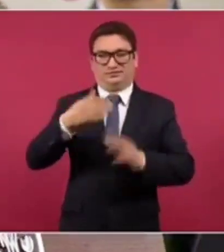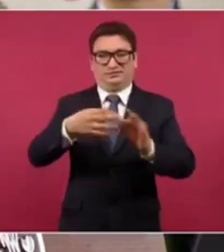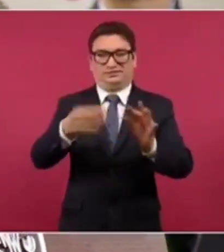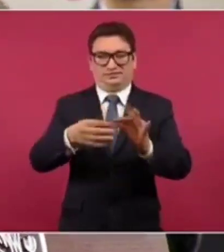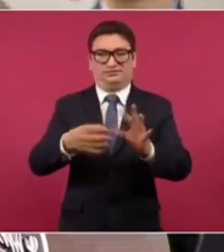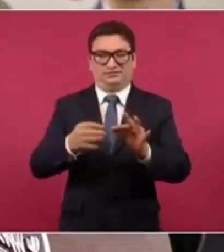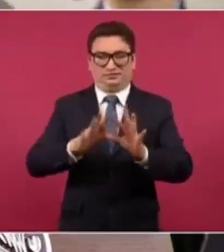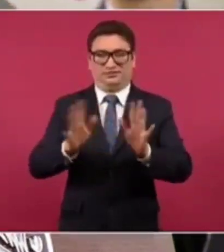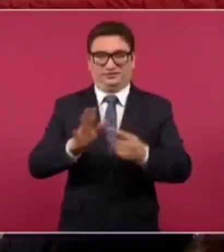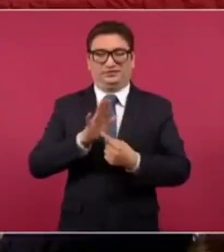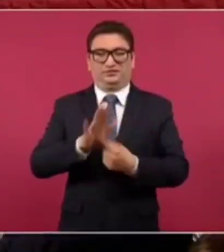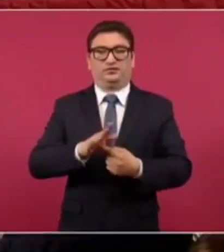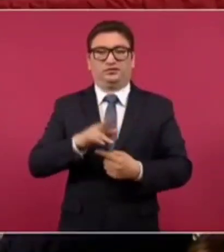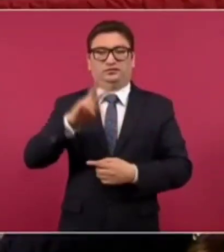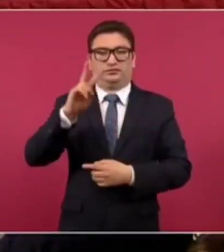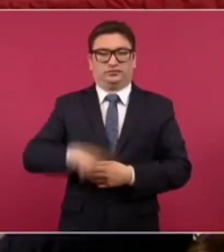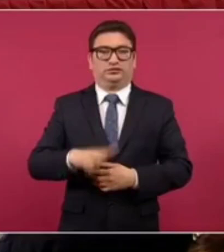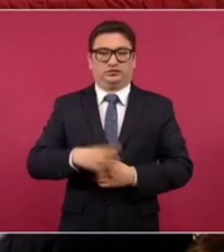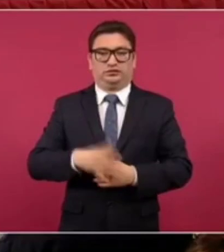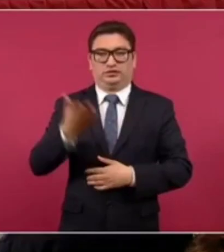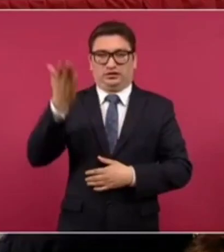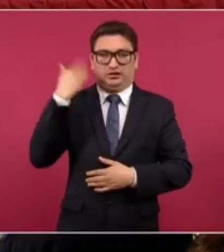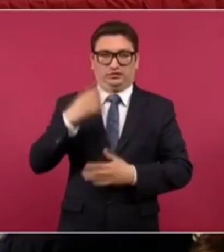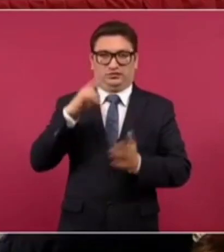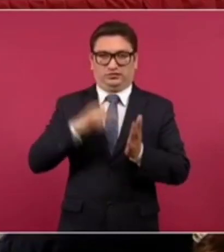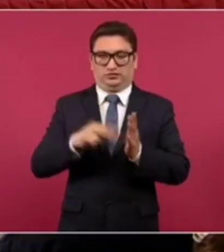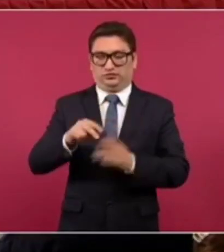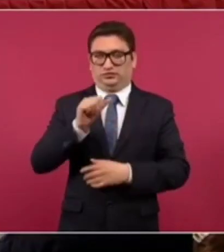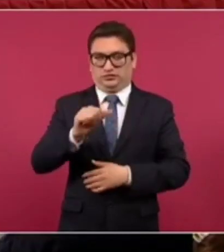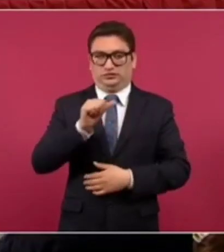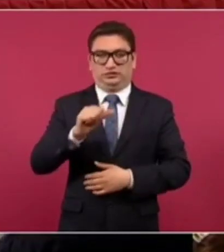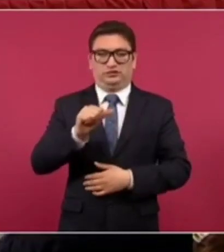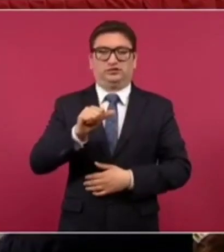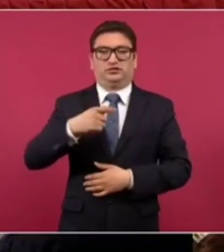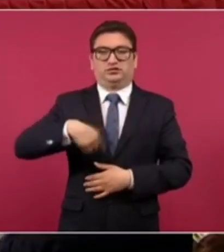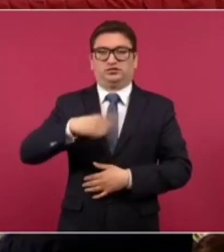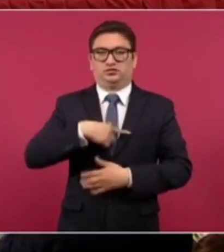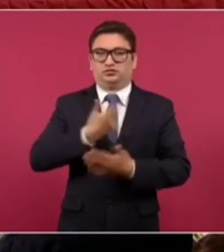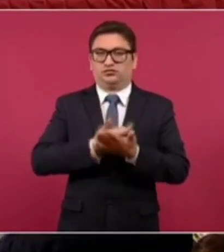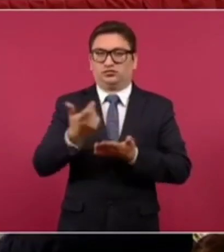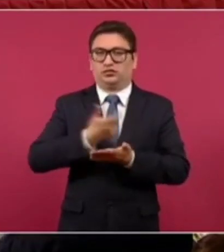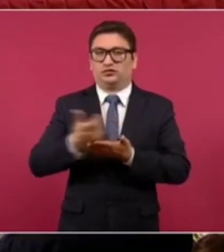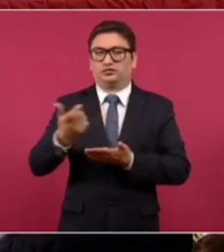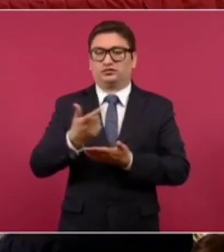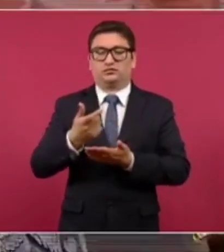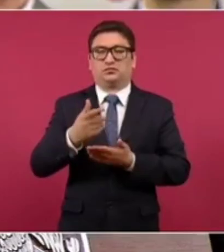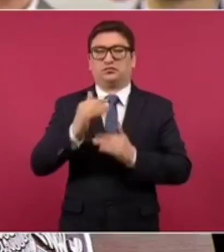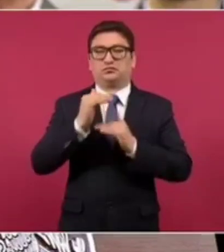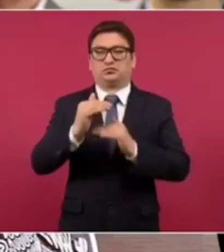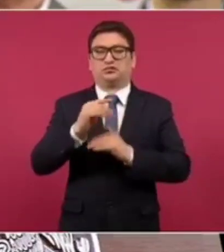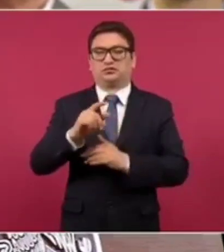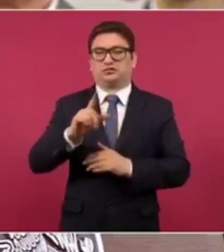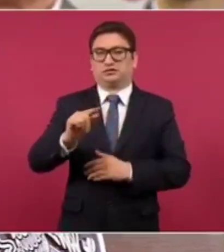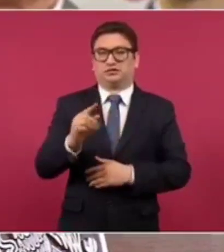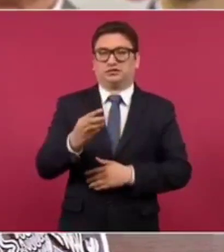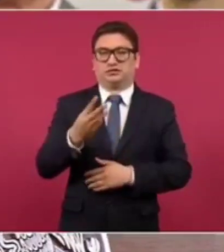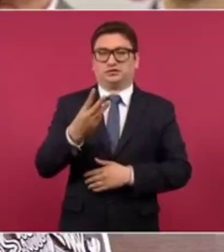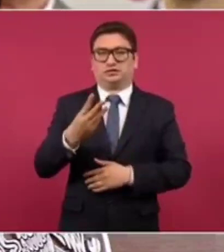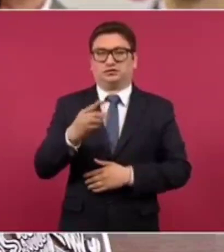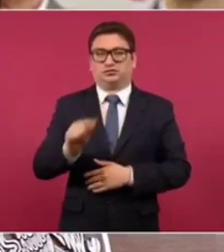unos minutos, la realidad es que en 2016 teníamos un salario mínimo de 73